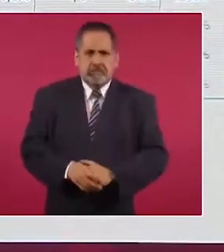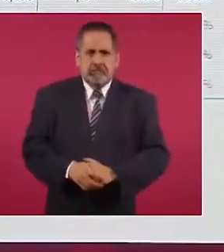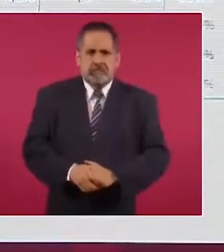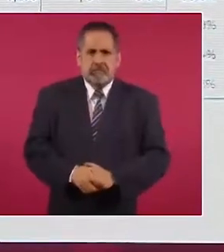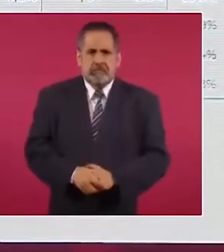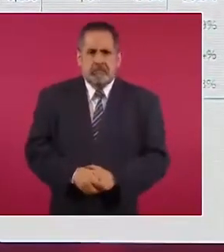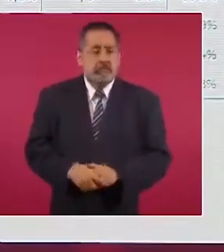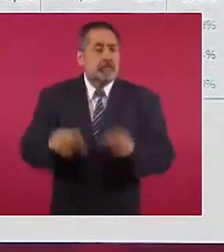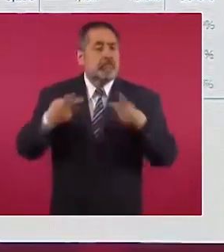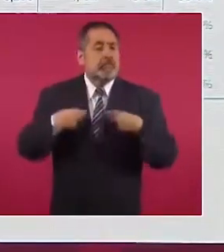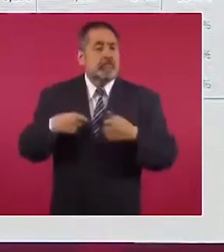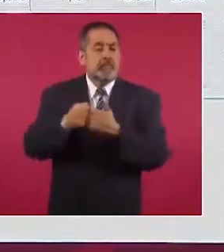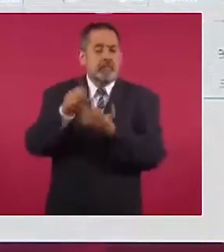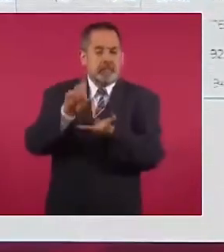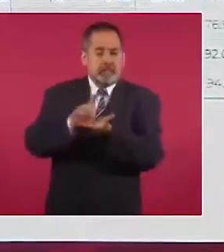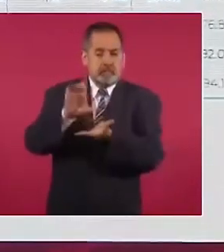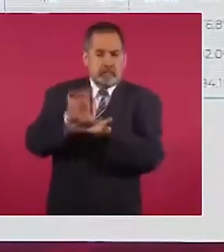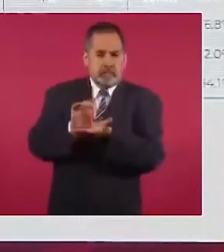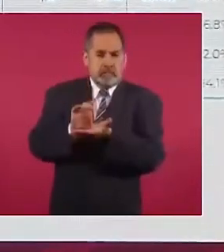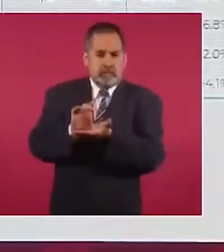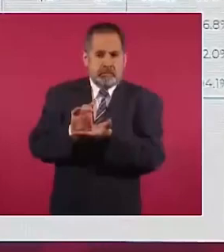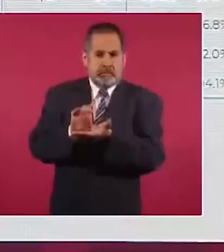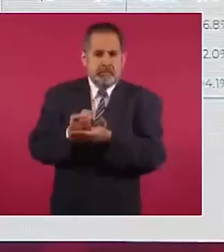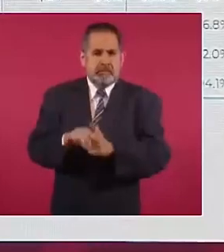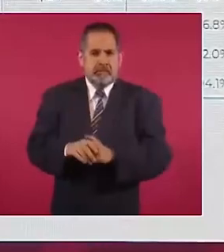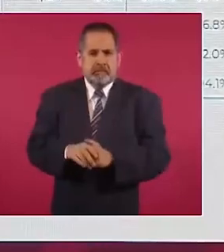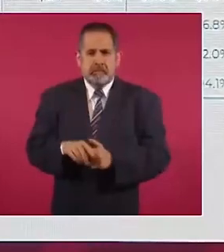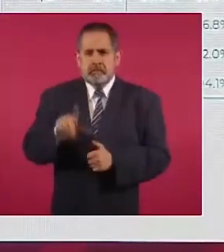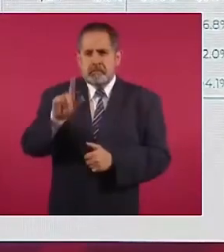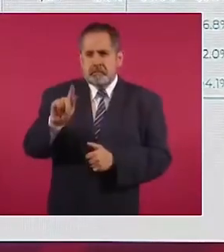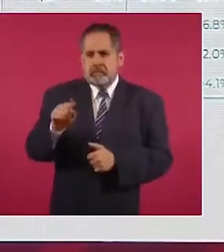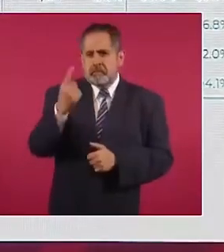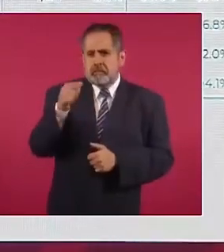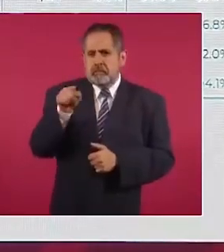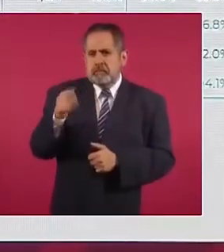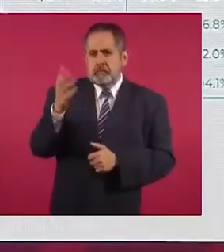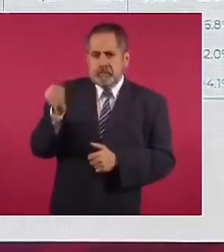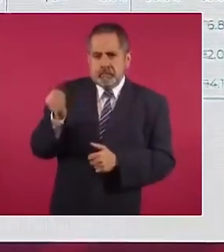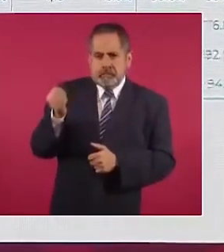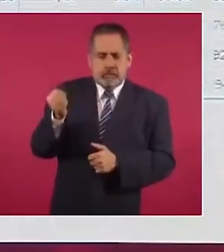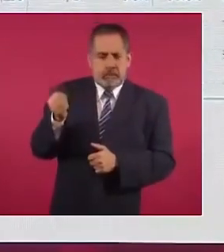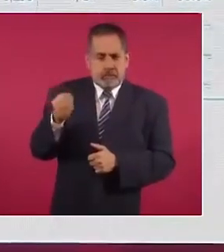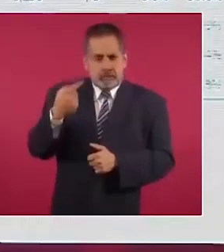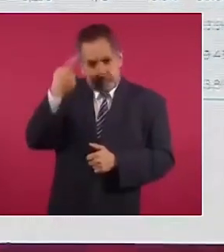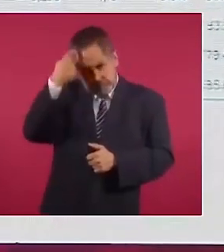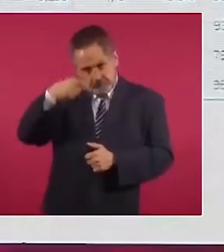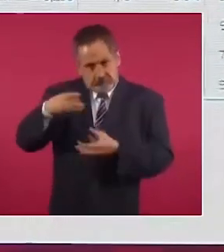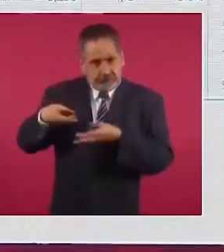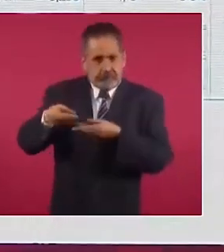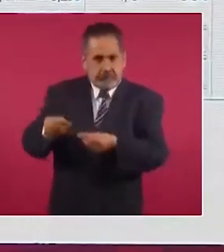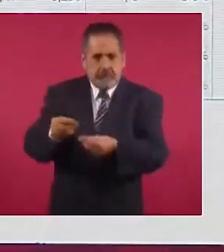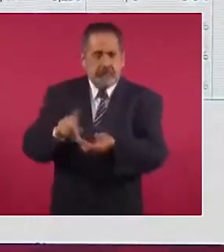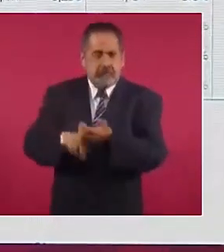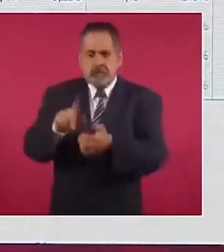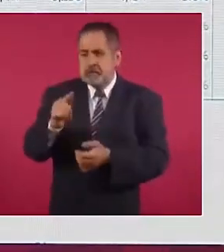personas con discapacidad 71.9 hasta ahora ejercido